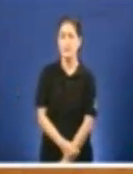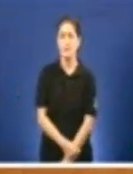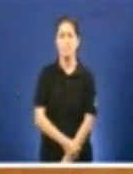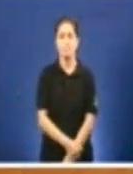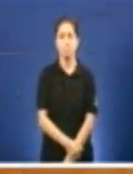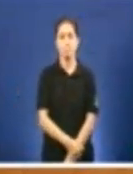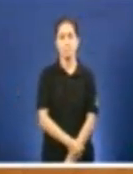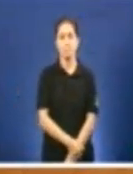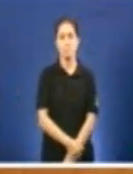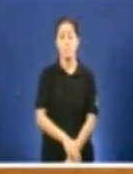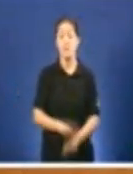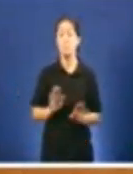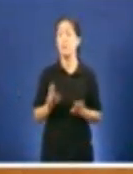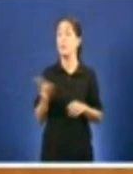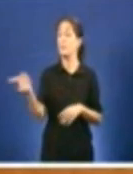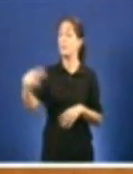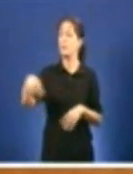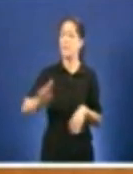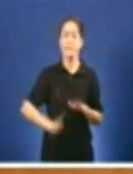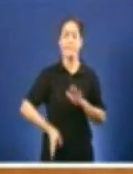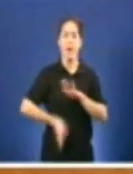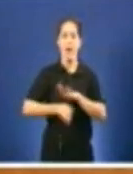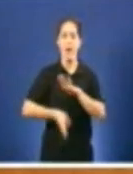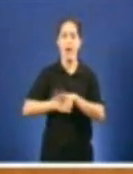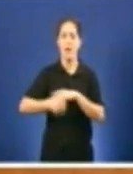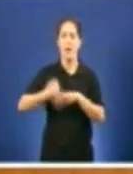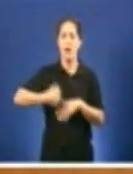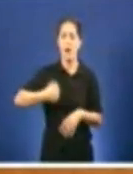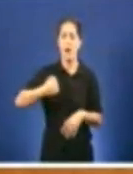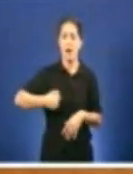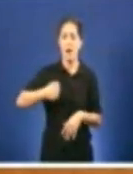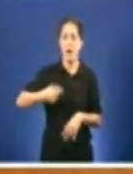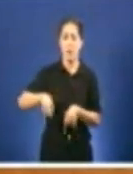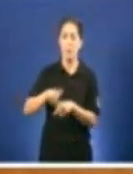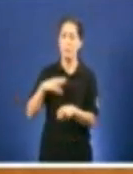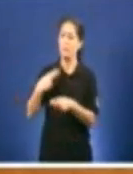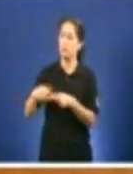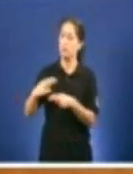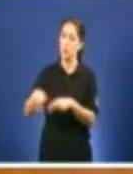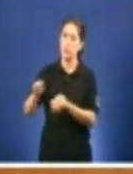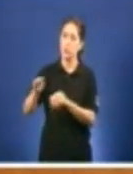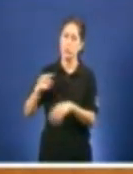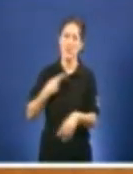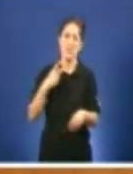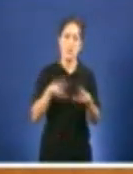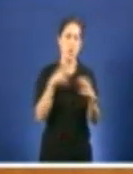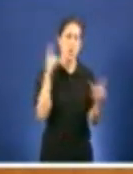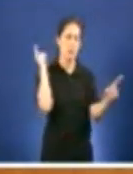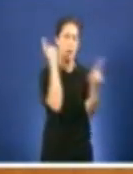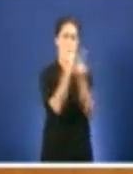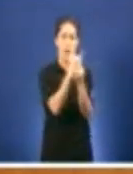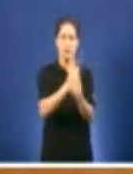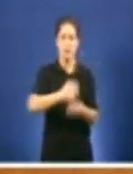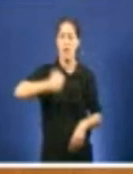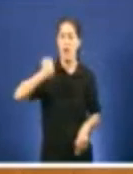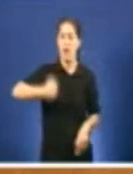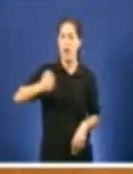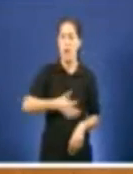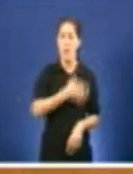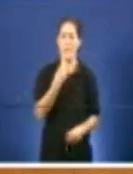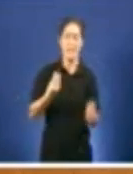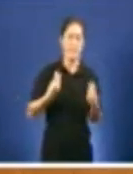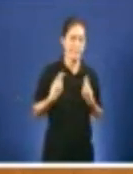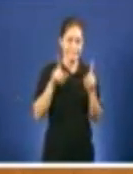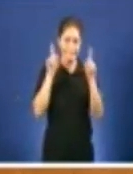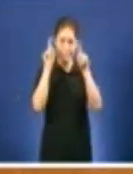Pero vostedes persistirán en as súas políticas antisociais, nos recortes en sanidade e en ensino,